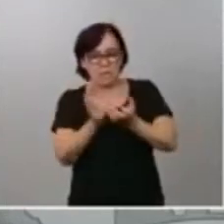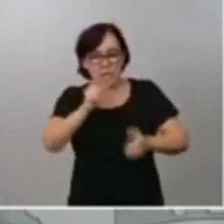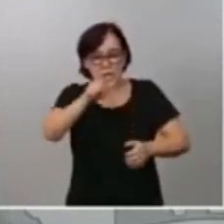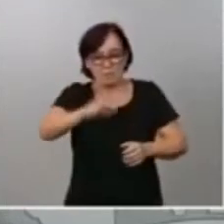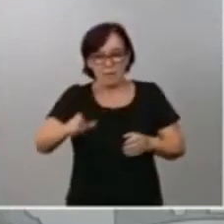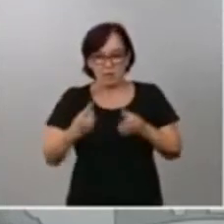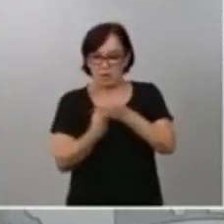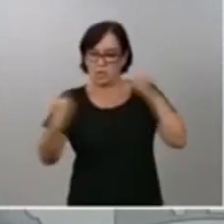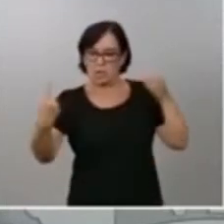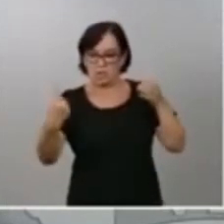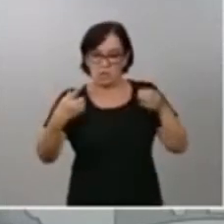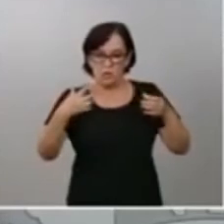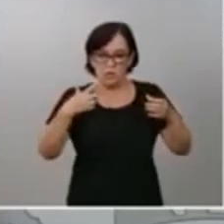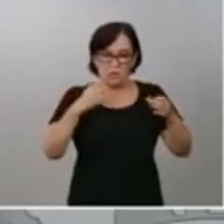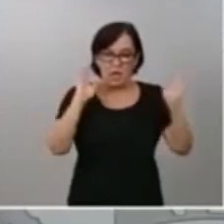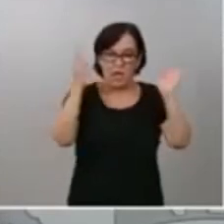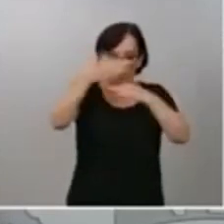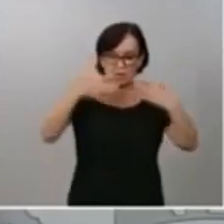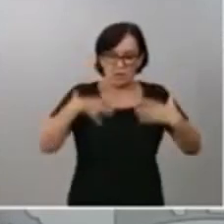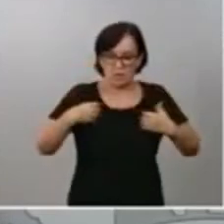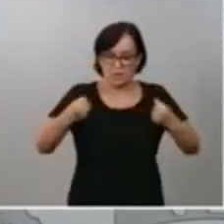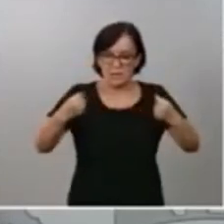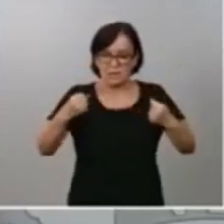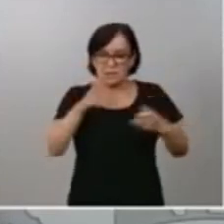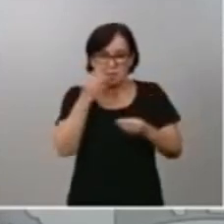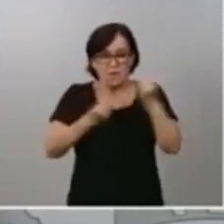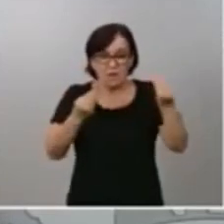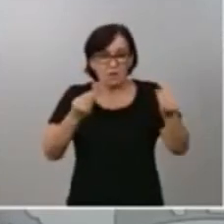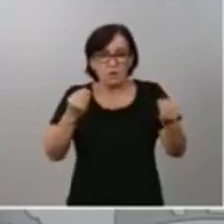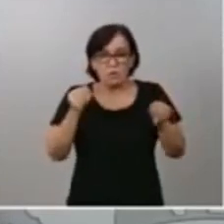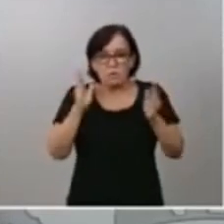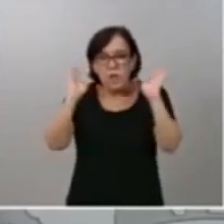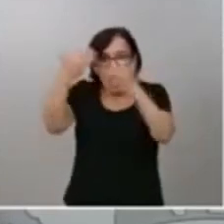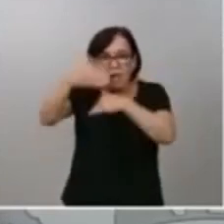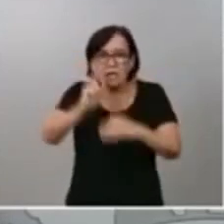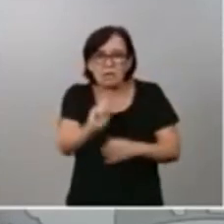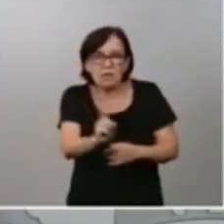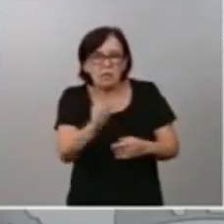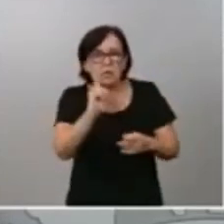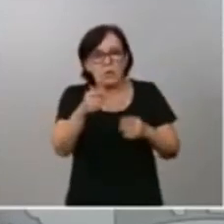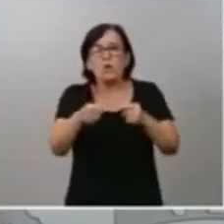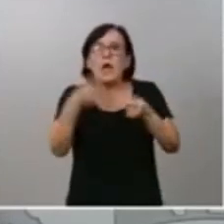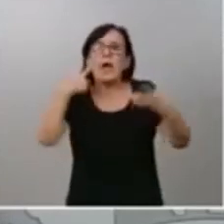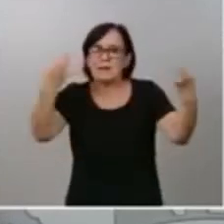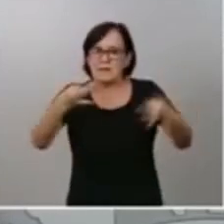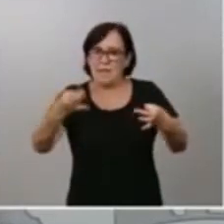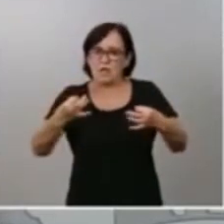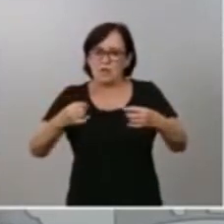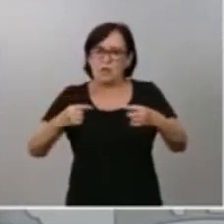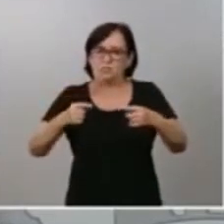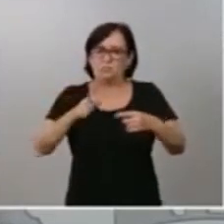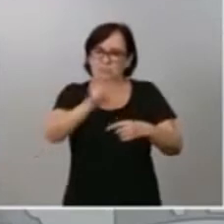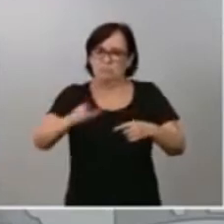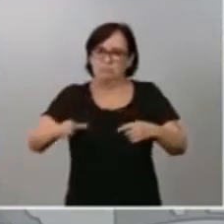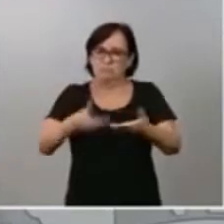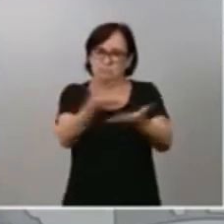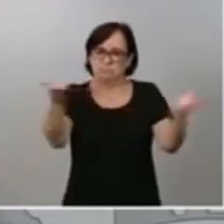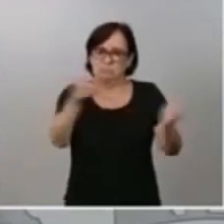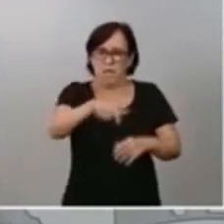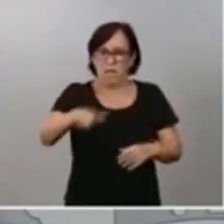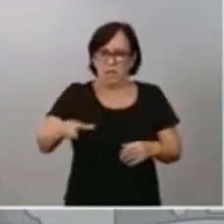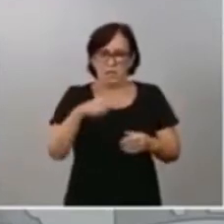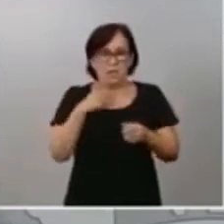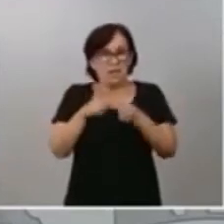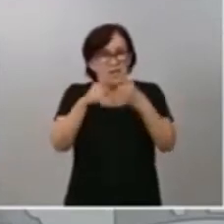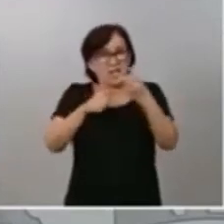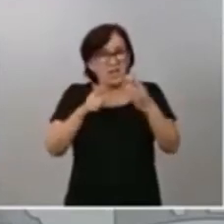sanitaria, esas personas, además de estar desatendidas, se convierten en un riesgo para los demás. En esto, como en tantas otras cosas,